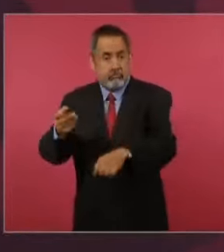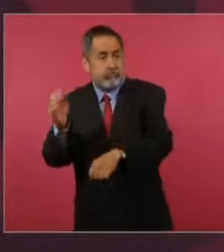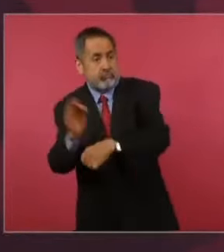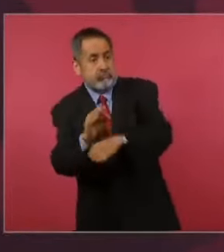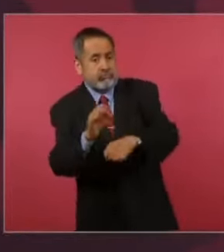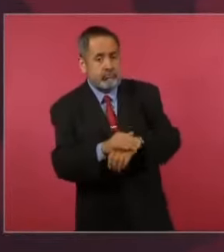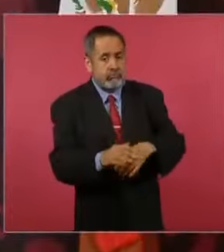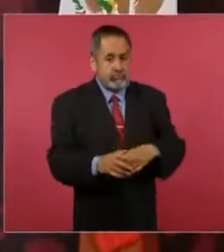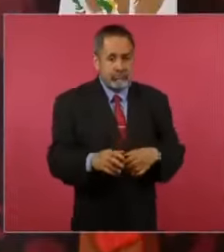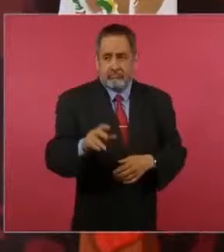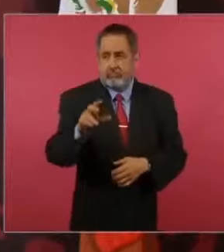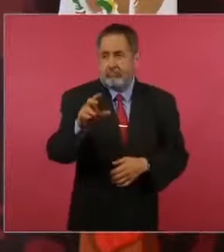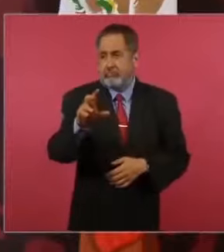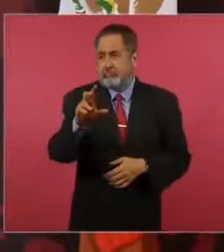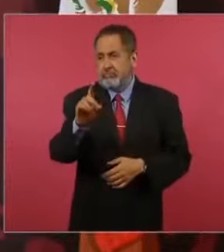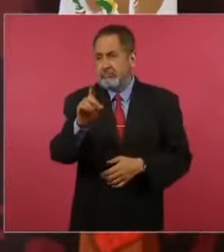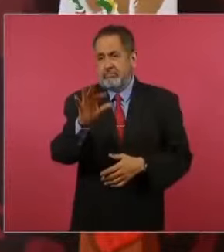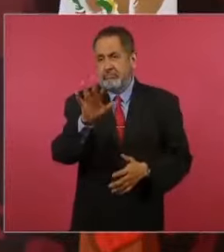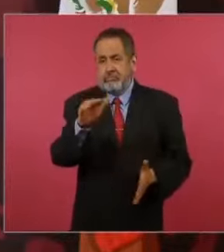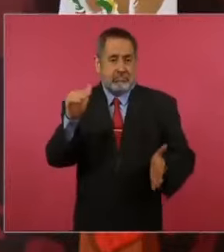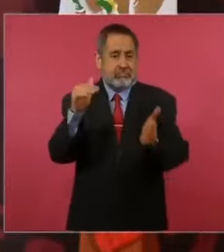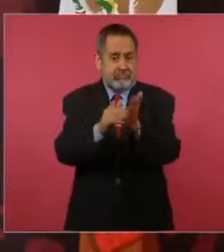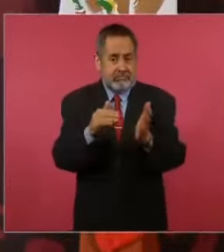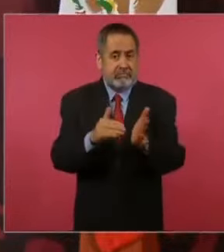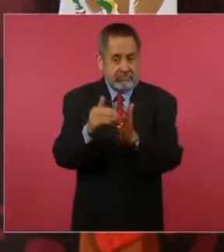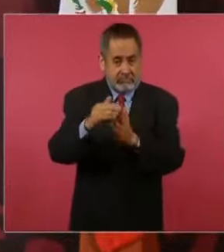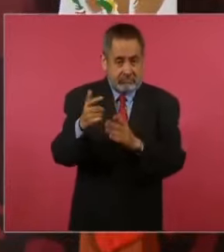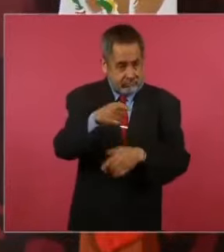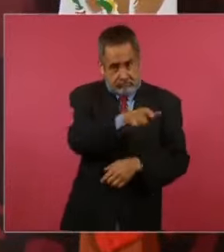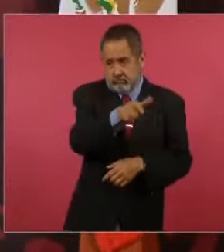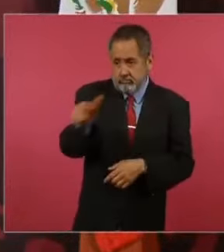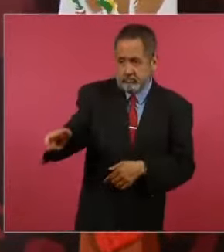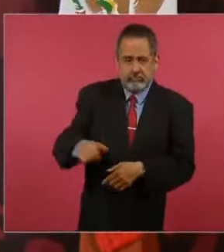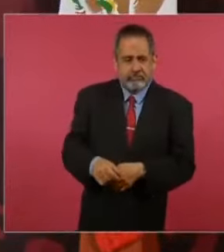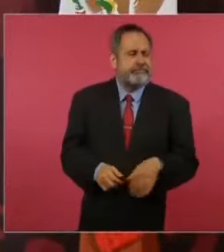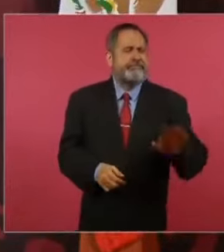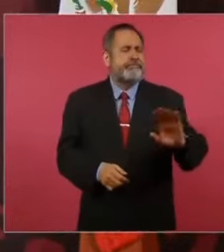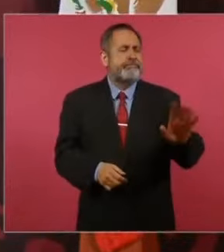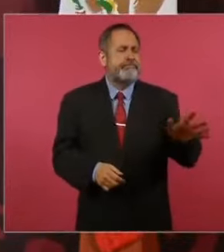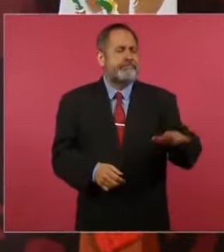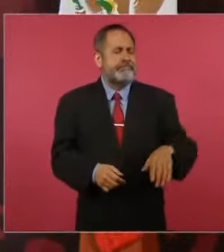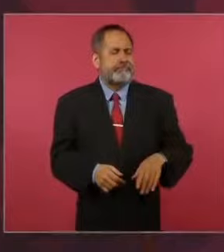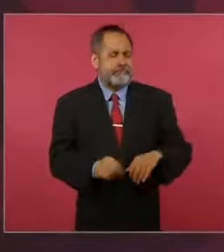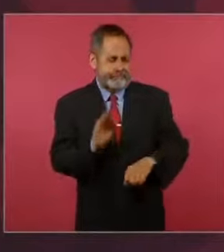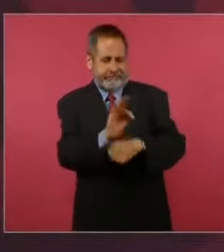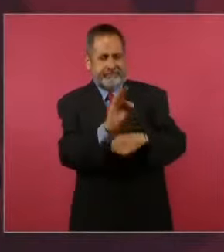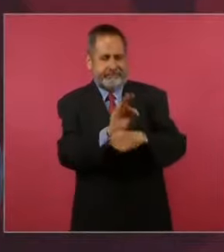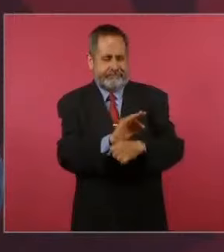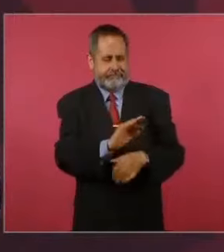30, 40 mil millones de pesos. ¿Cómo va a tener